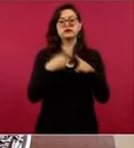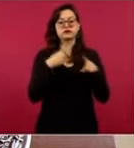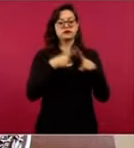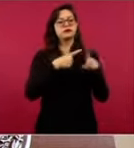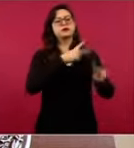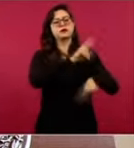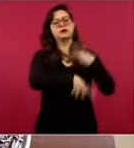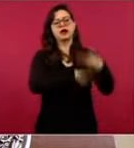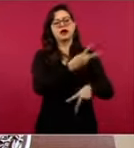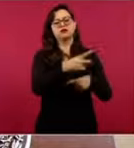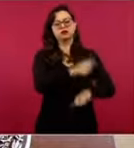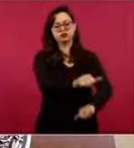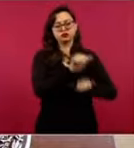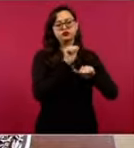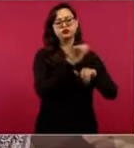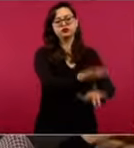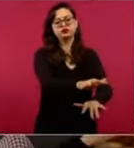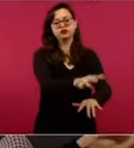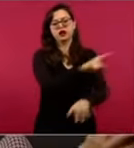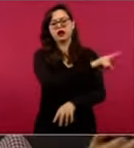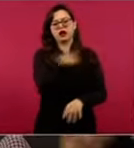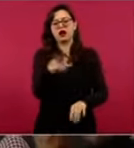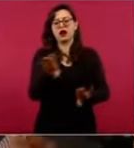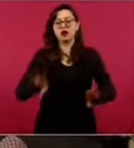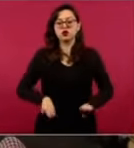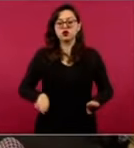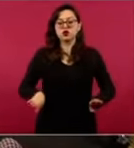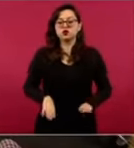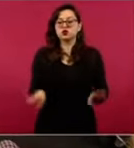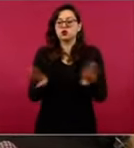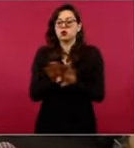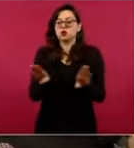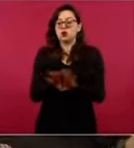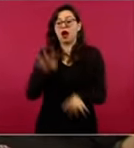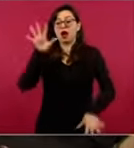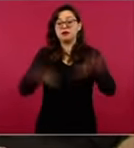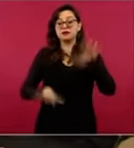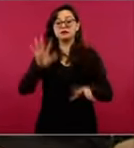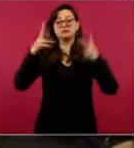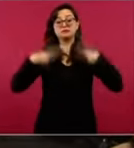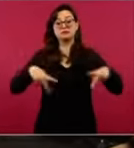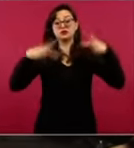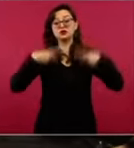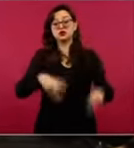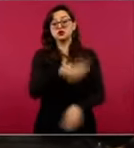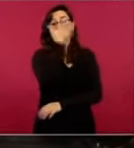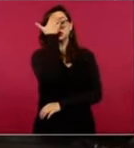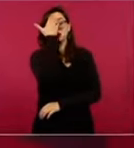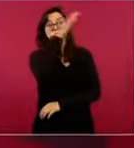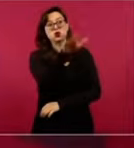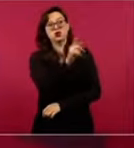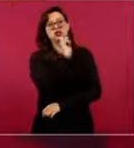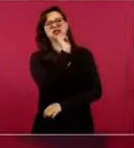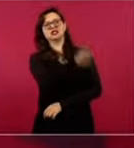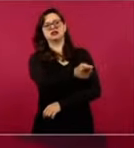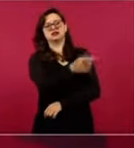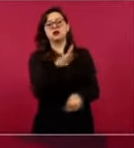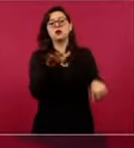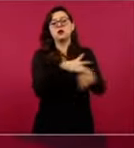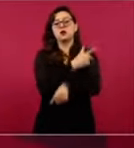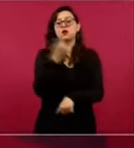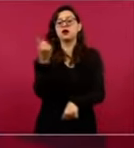gente no lo sabe, porque los medios de información los encubren.